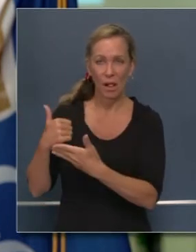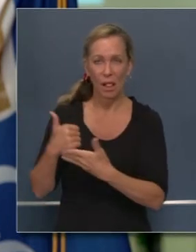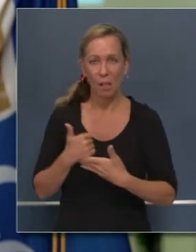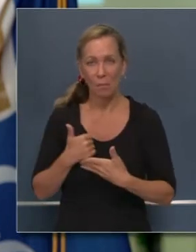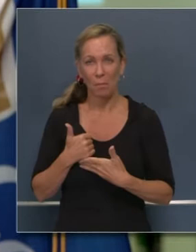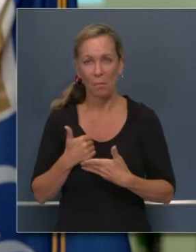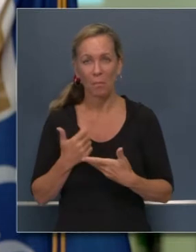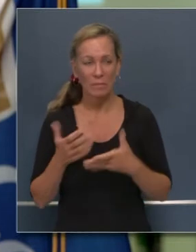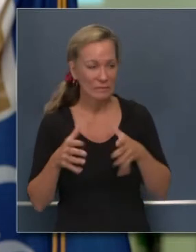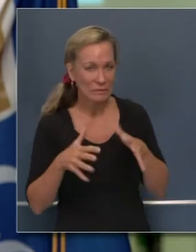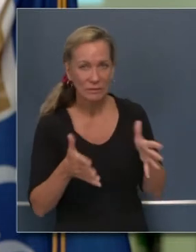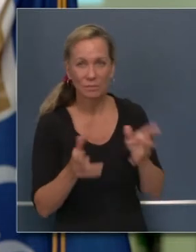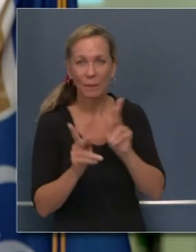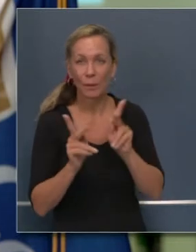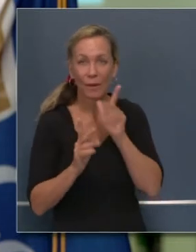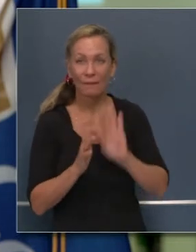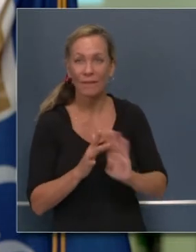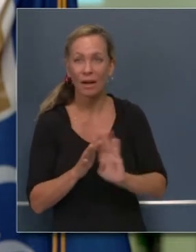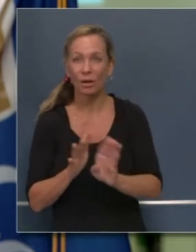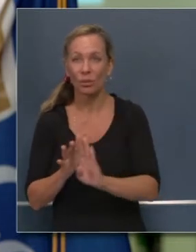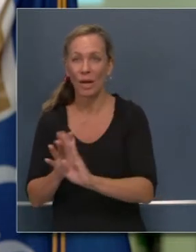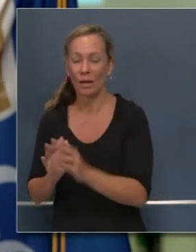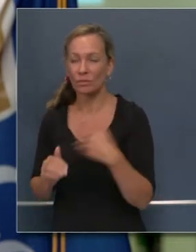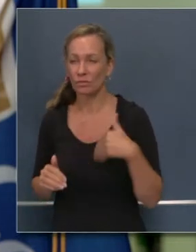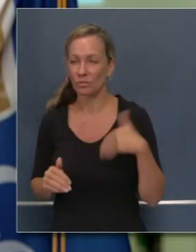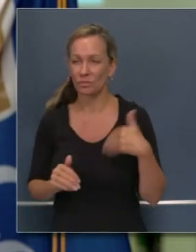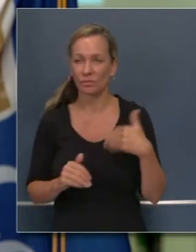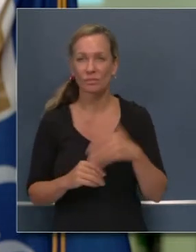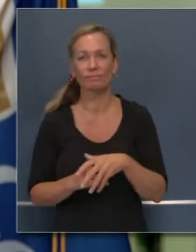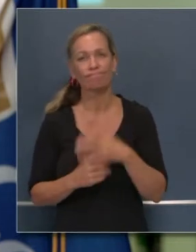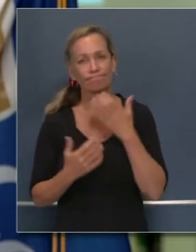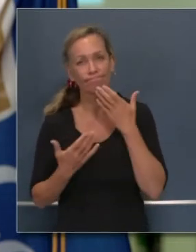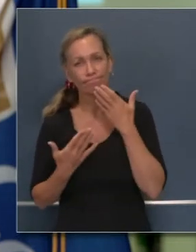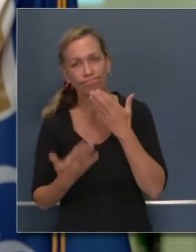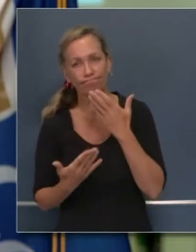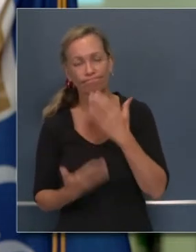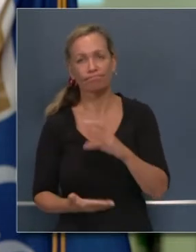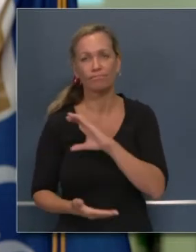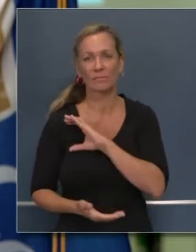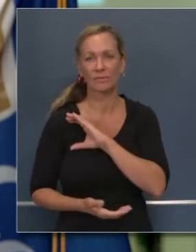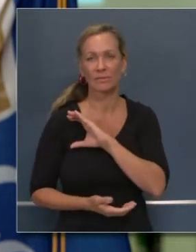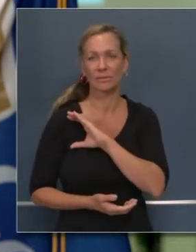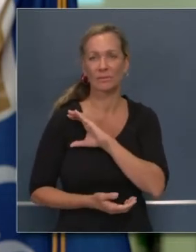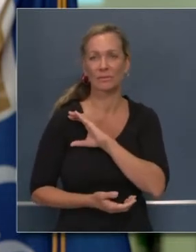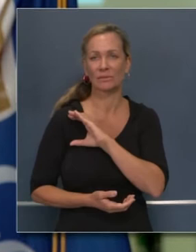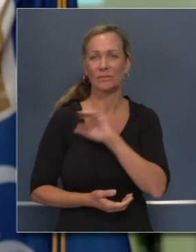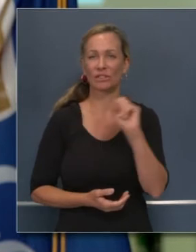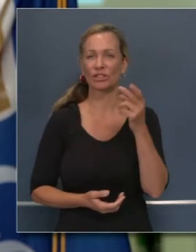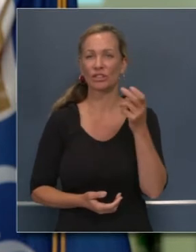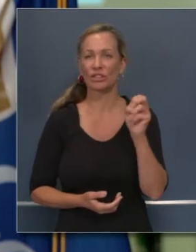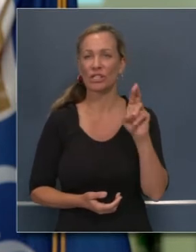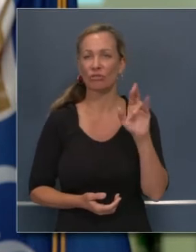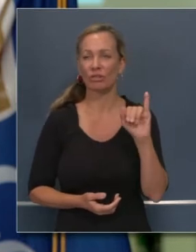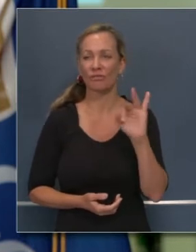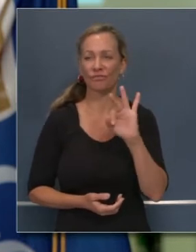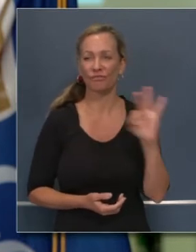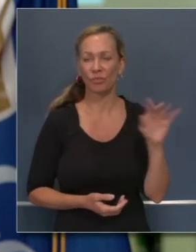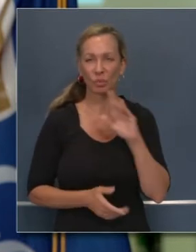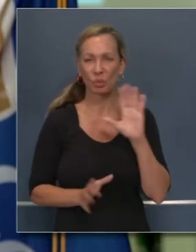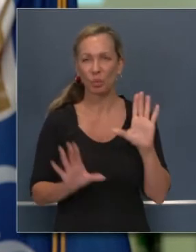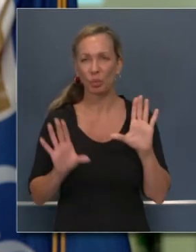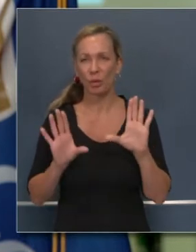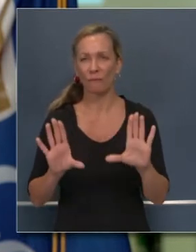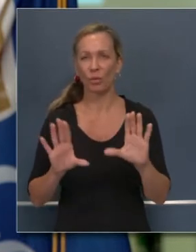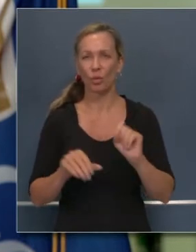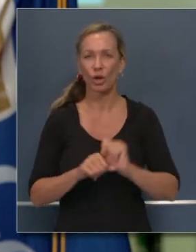evacuandos, a extraños y también a los alguaciles del estado que han pasado todo su tiempo haciendo trabajo extraordinario